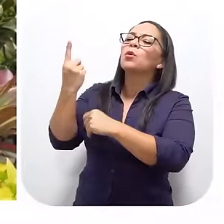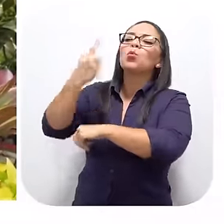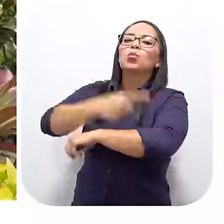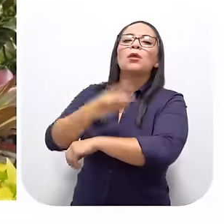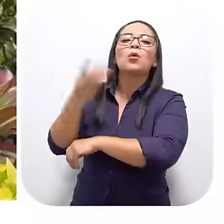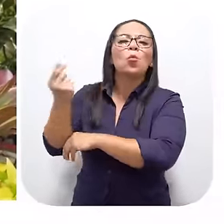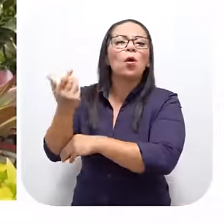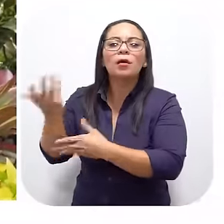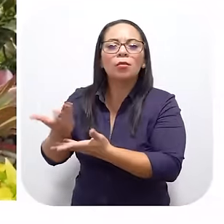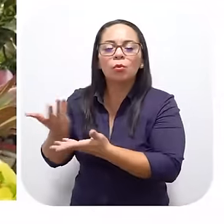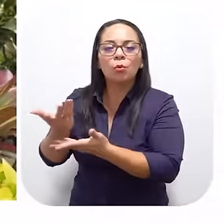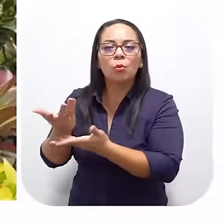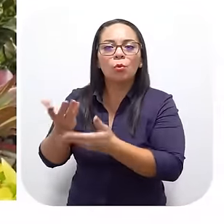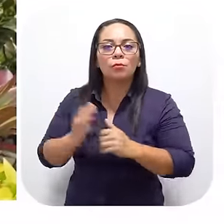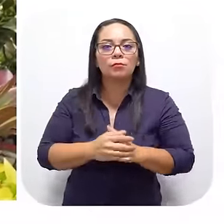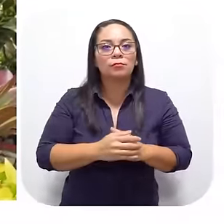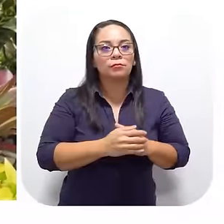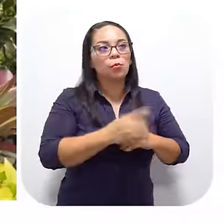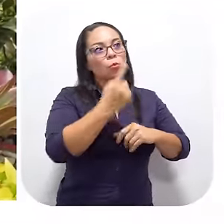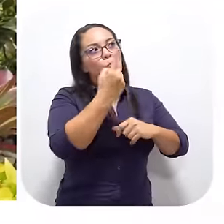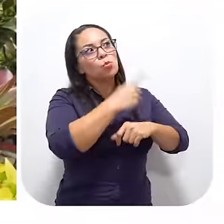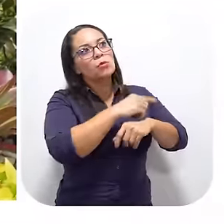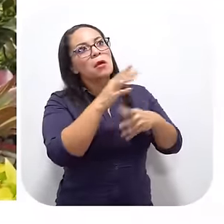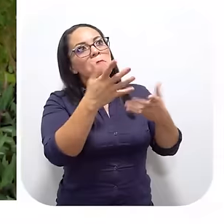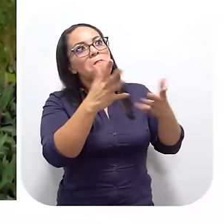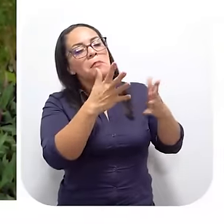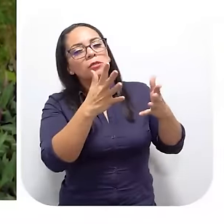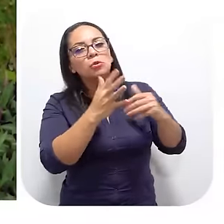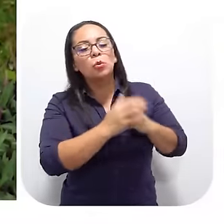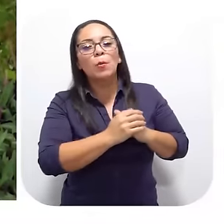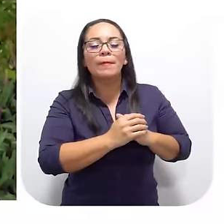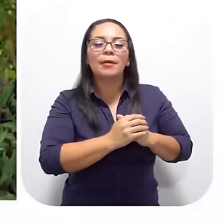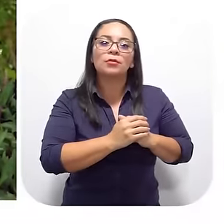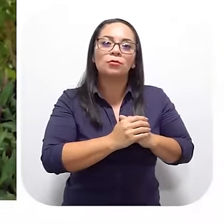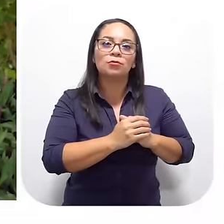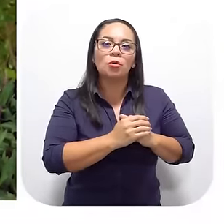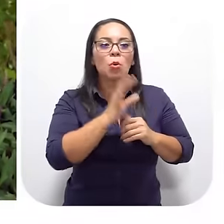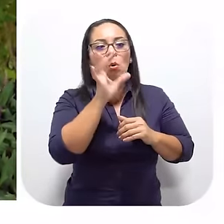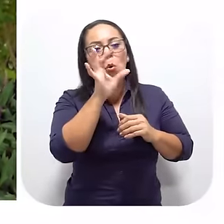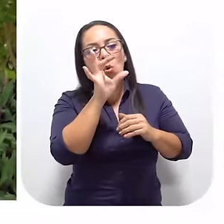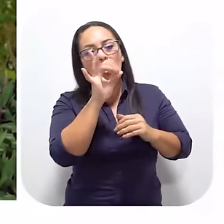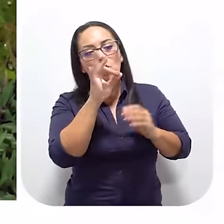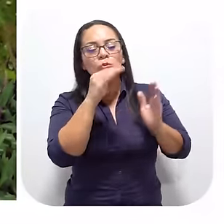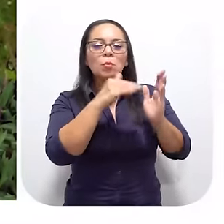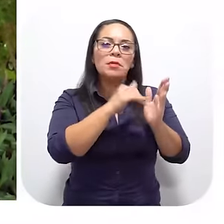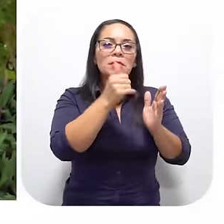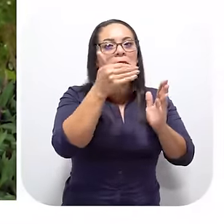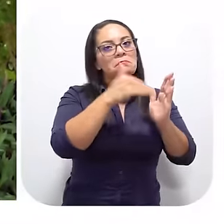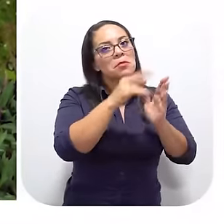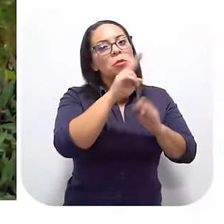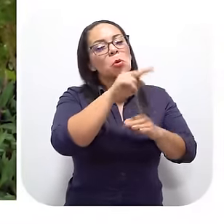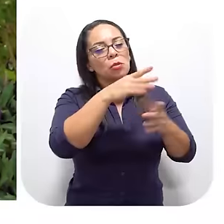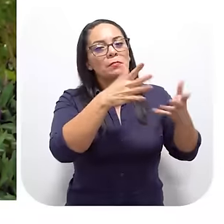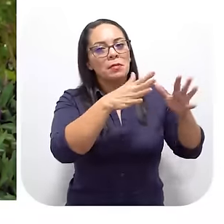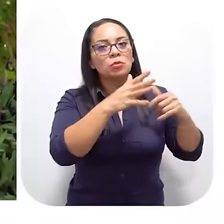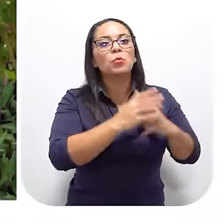gana Un molusquero en un día? ¿Cuántos kilos de piangües? Un molusquero molusquero un día Se gana alrededor de De ocho mil